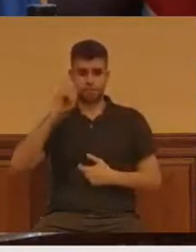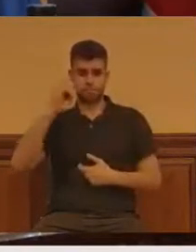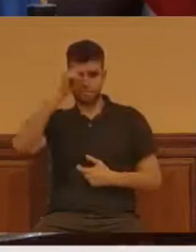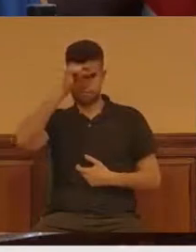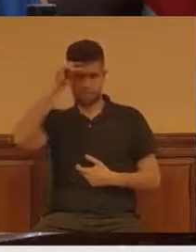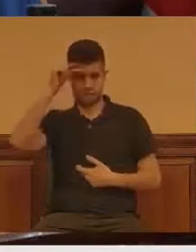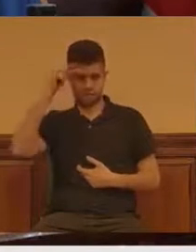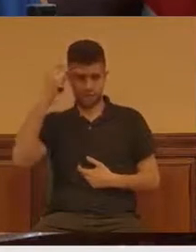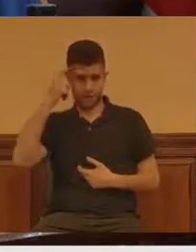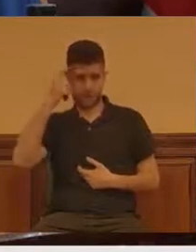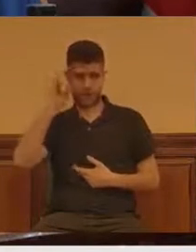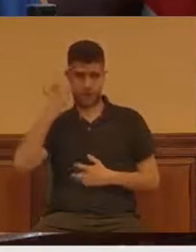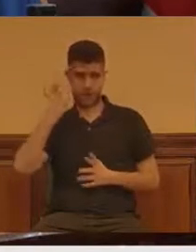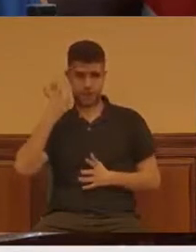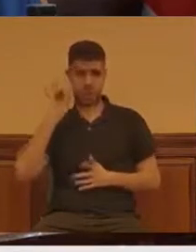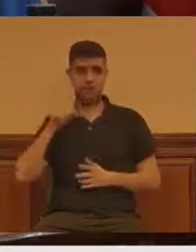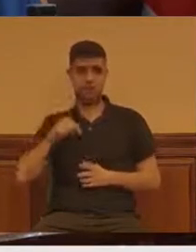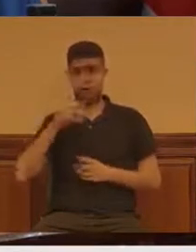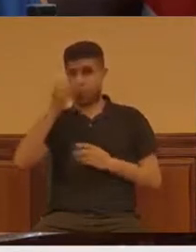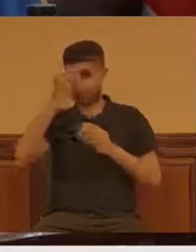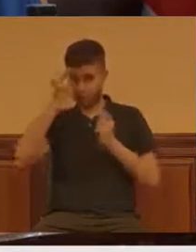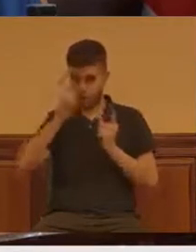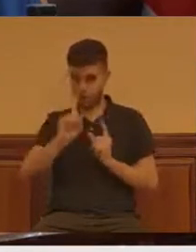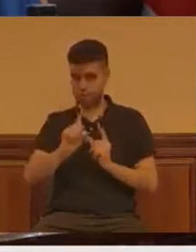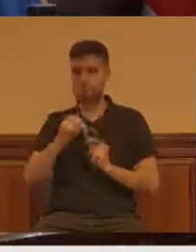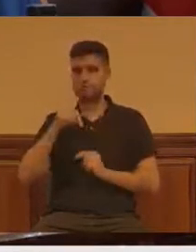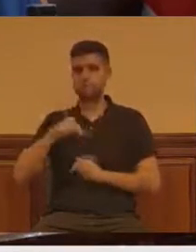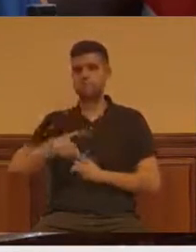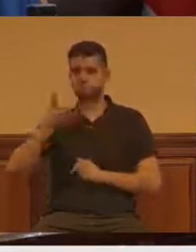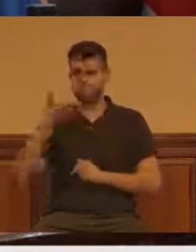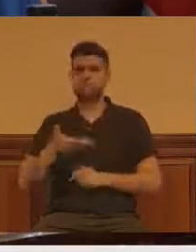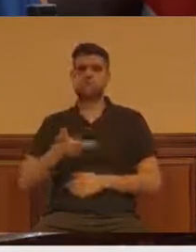nos pase esto, que es muy importante.